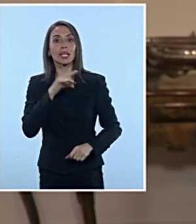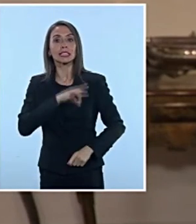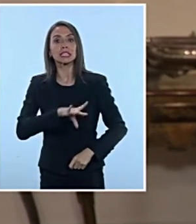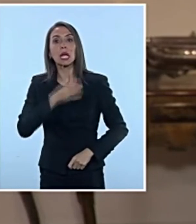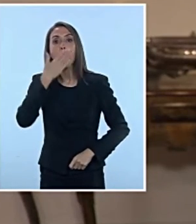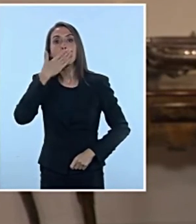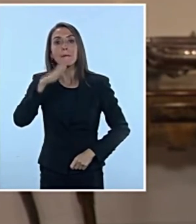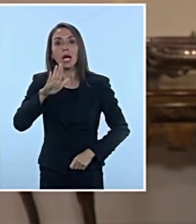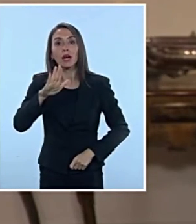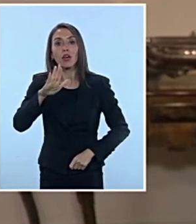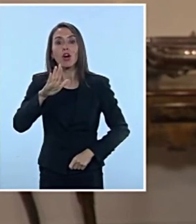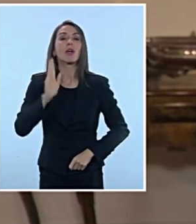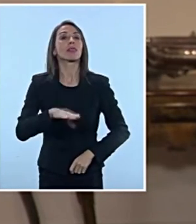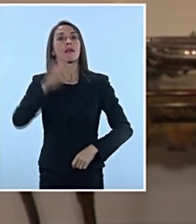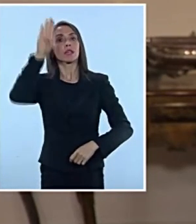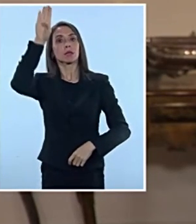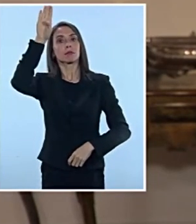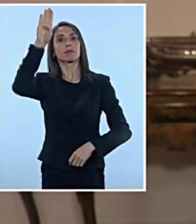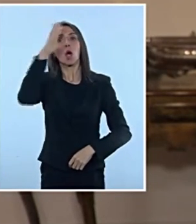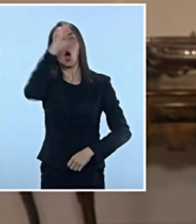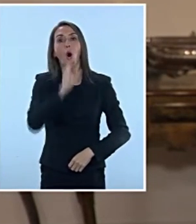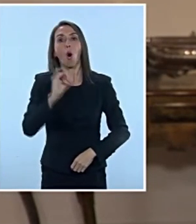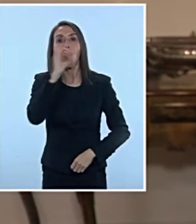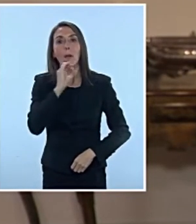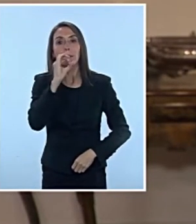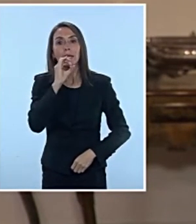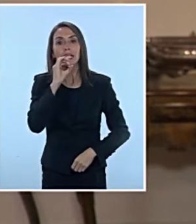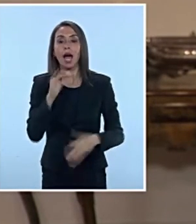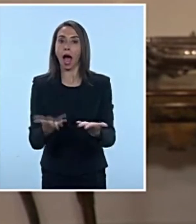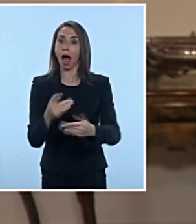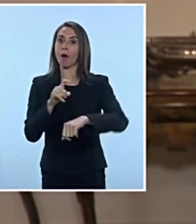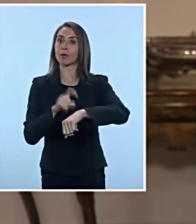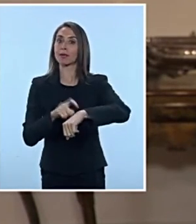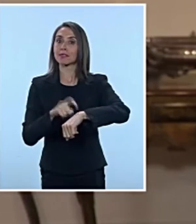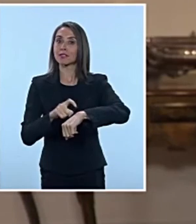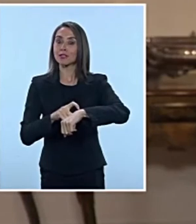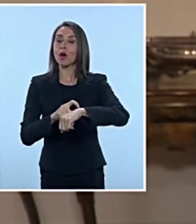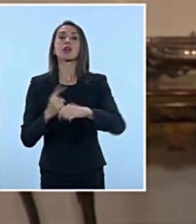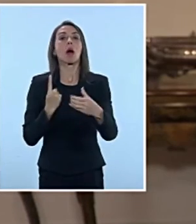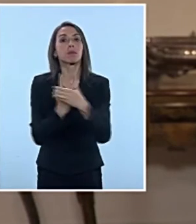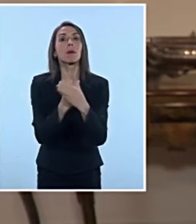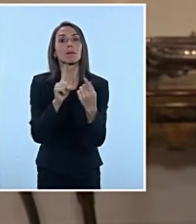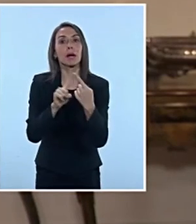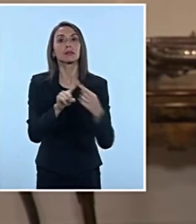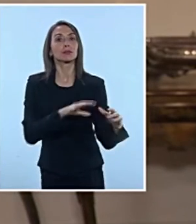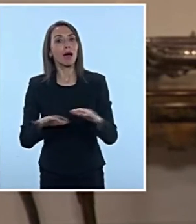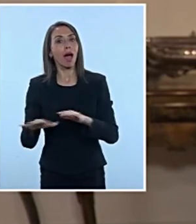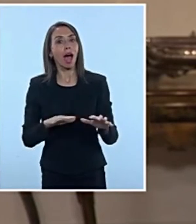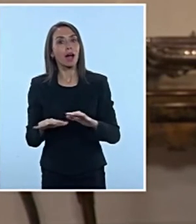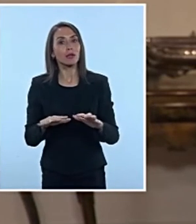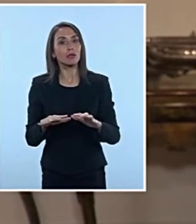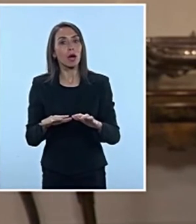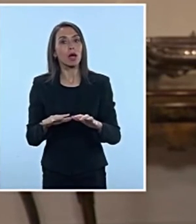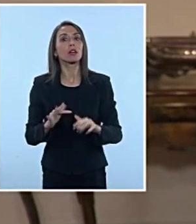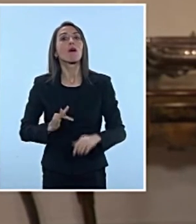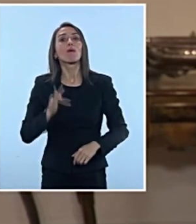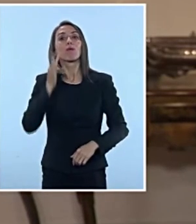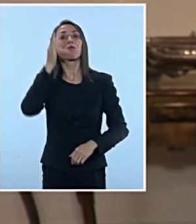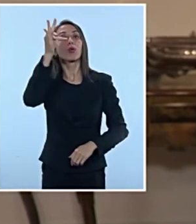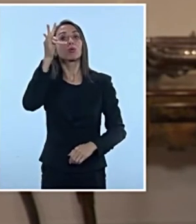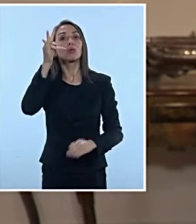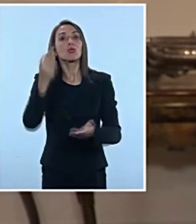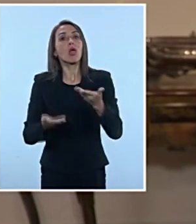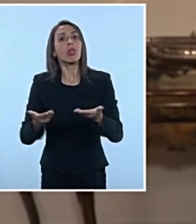mejor, tienen que levantar su mano y opinar. Es hora, pues, de involucrarse y de actuar. Porque el futuro